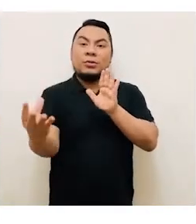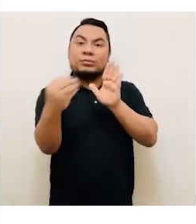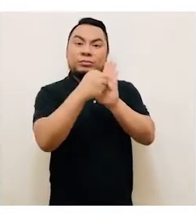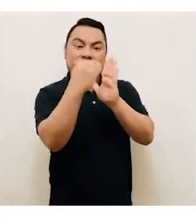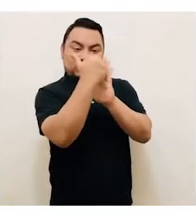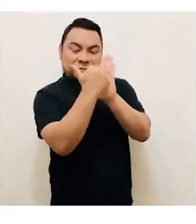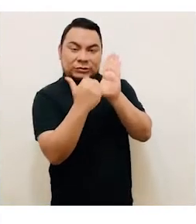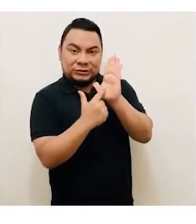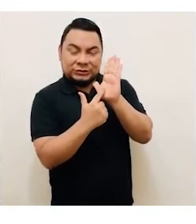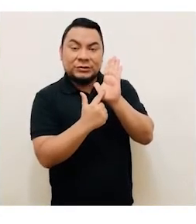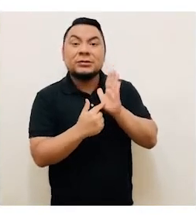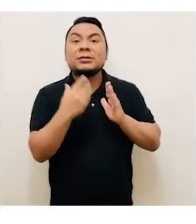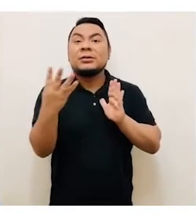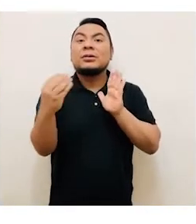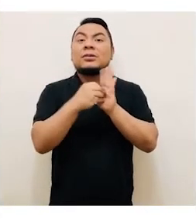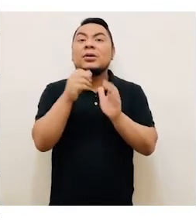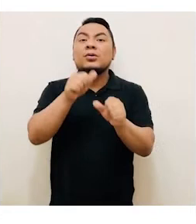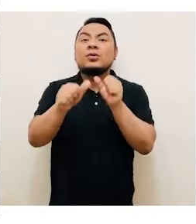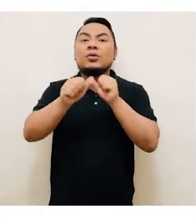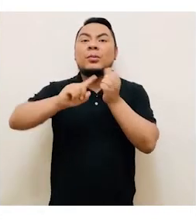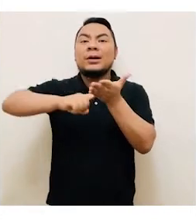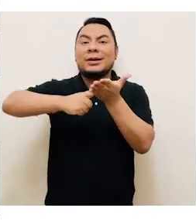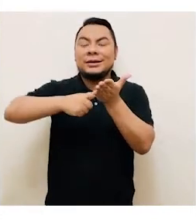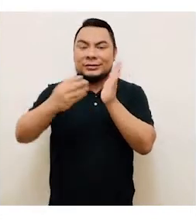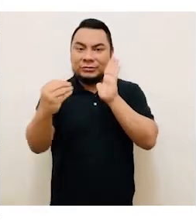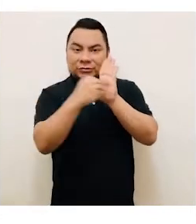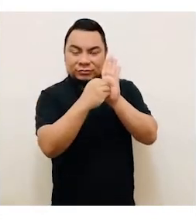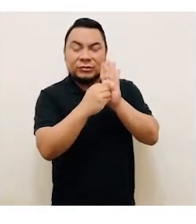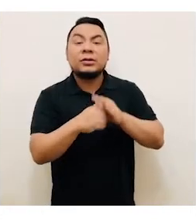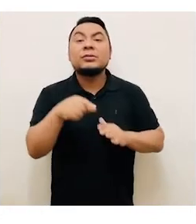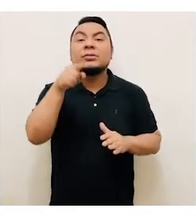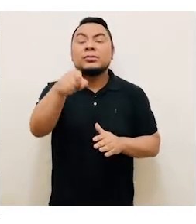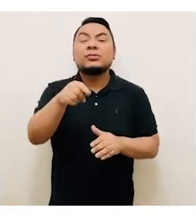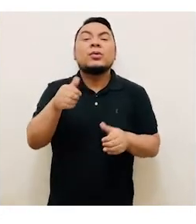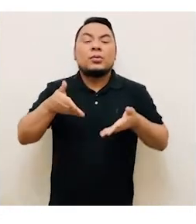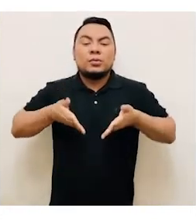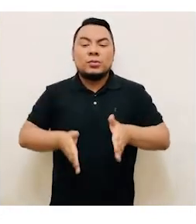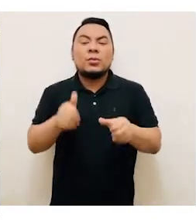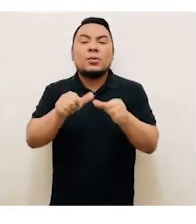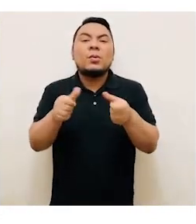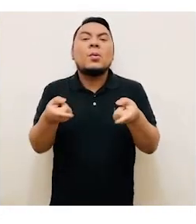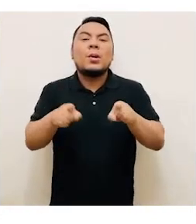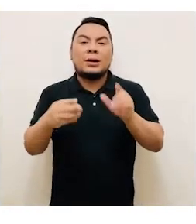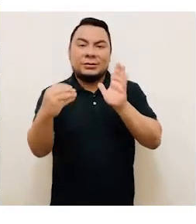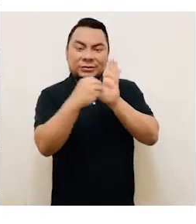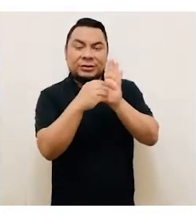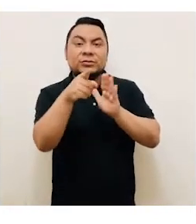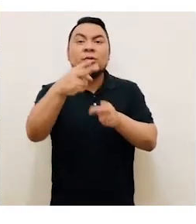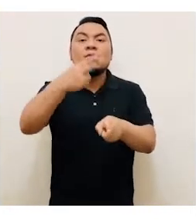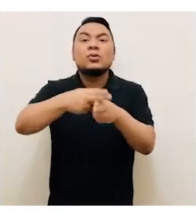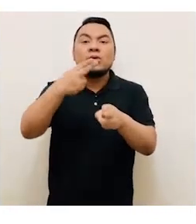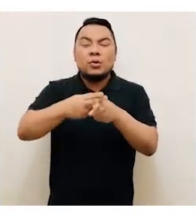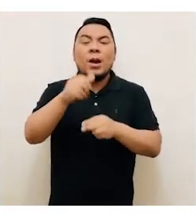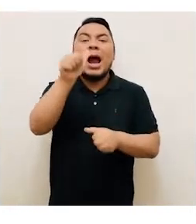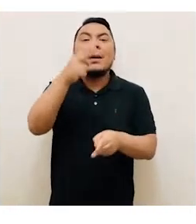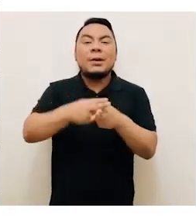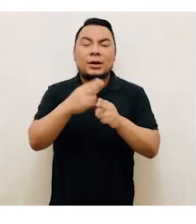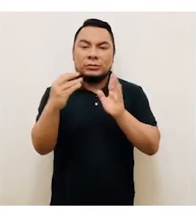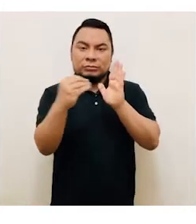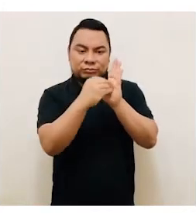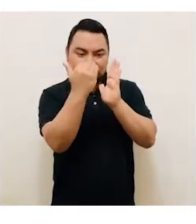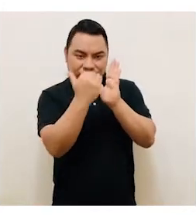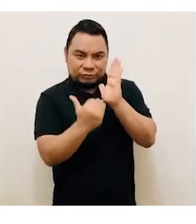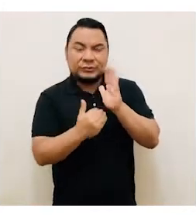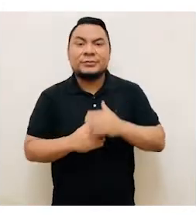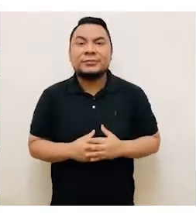Ingresa tus datos. Ingresa tu número de DNI. Tu fecha de nacimiento. Tus nombres y